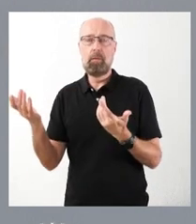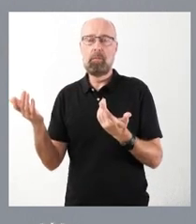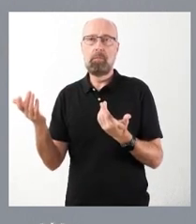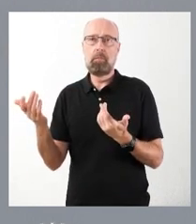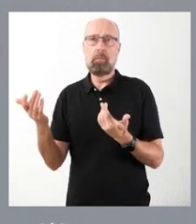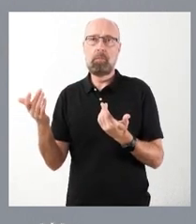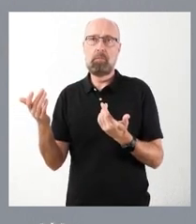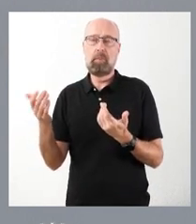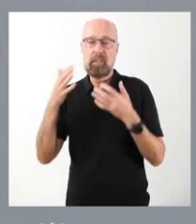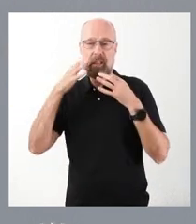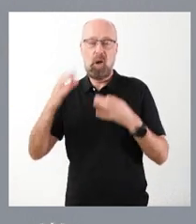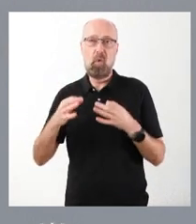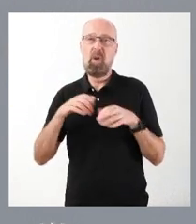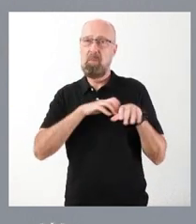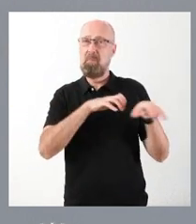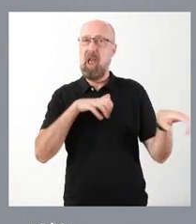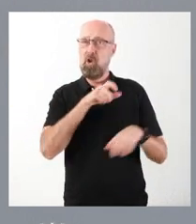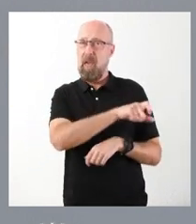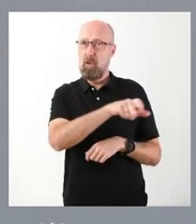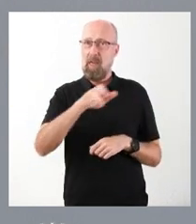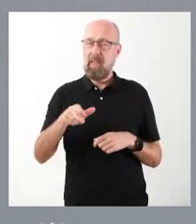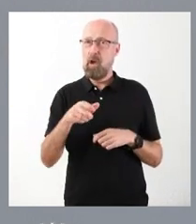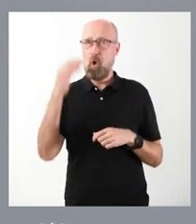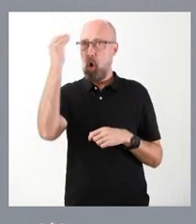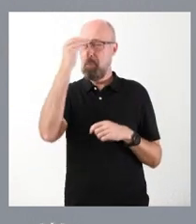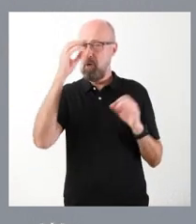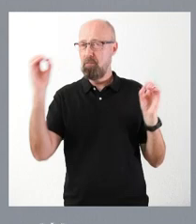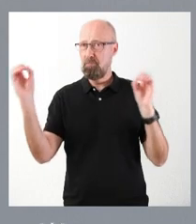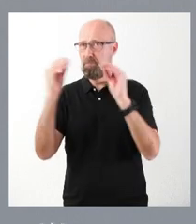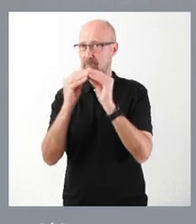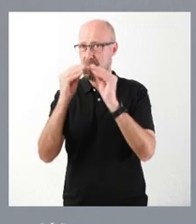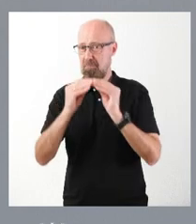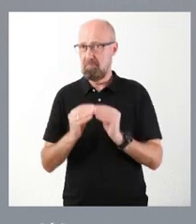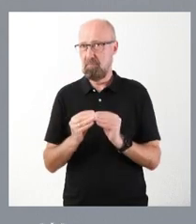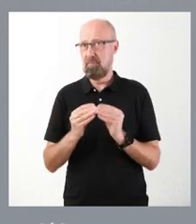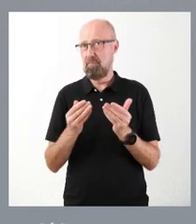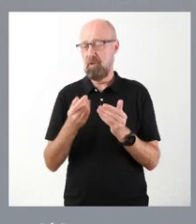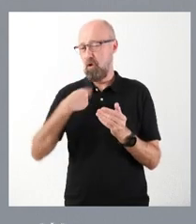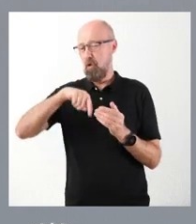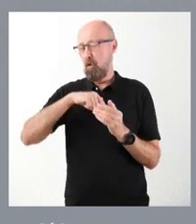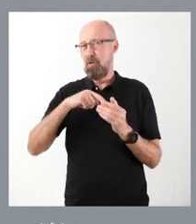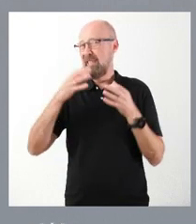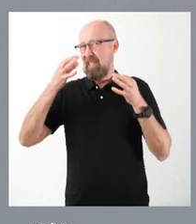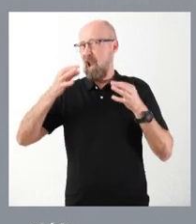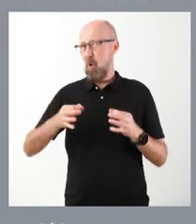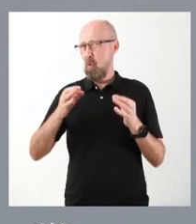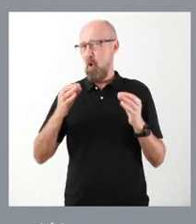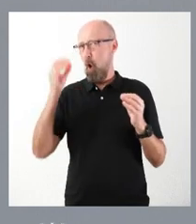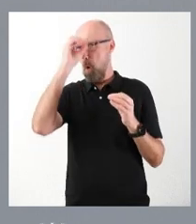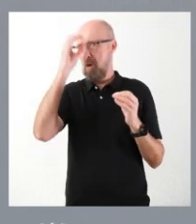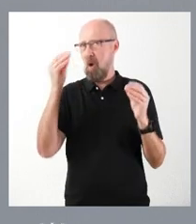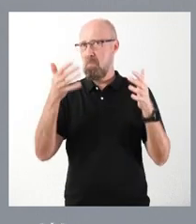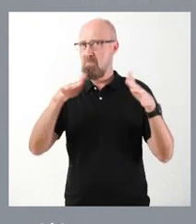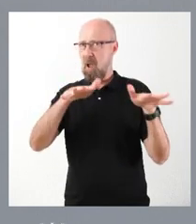que aprecian la mayor parte de los ciudadanos y la que podríamos también apreciar nosotros mismos. Y seguro que ustedes, en sus valoraciones